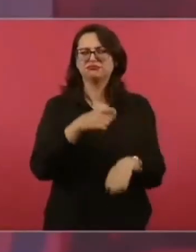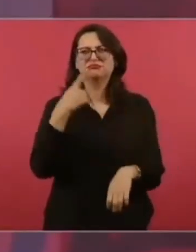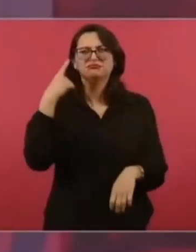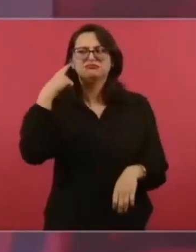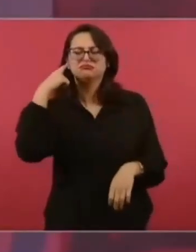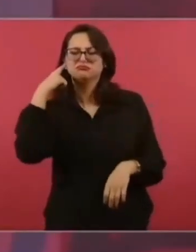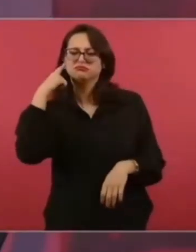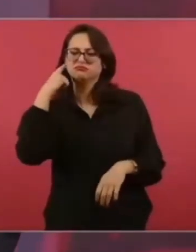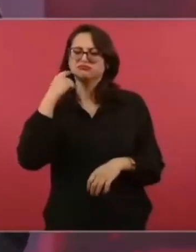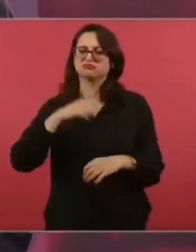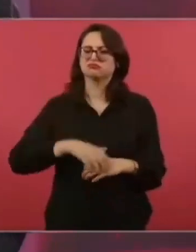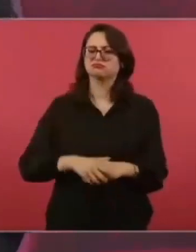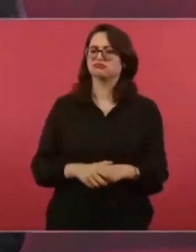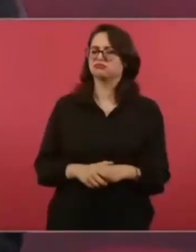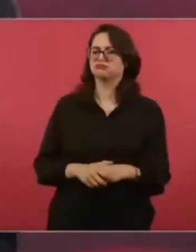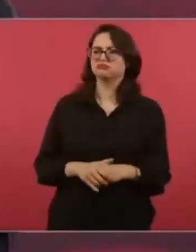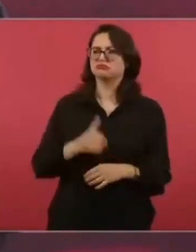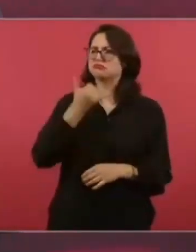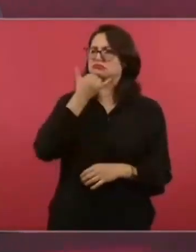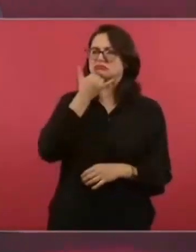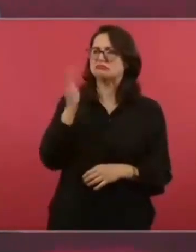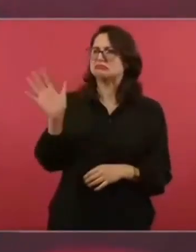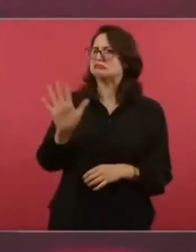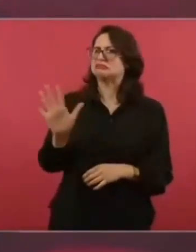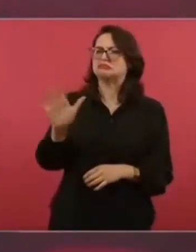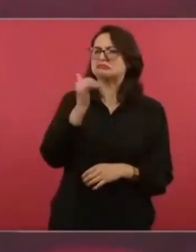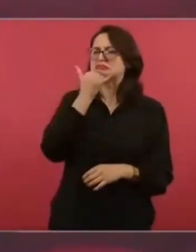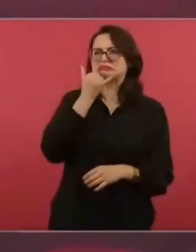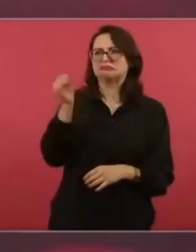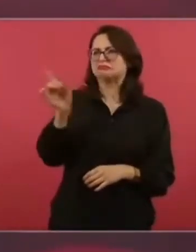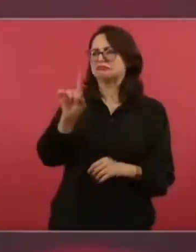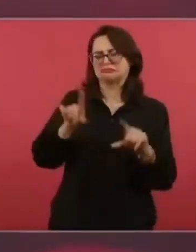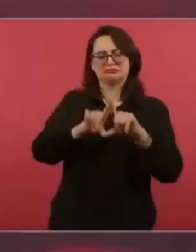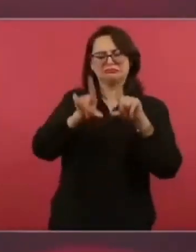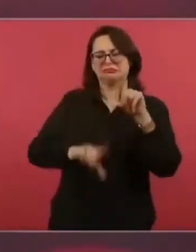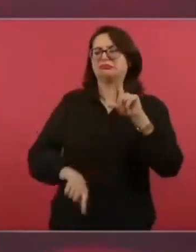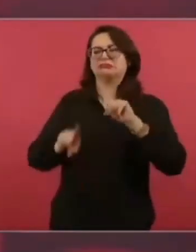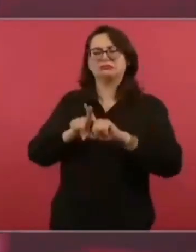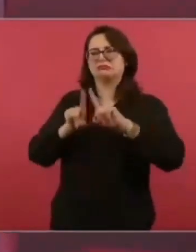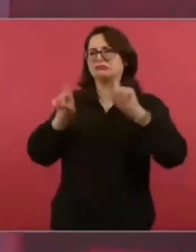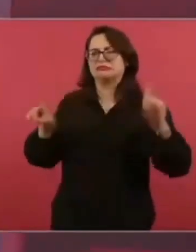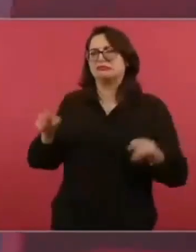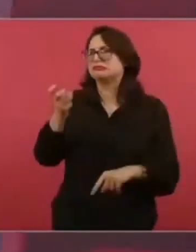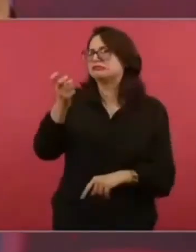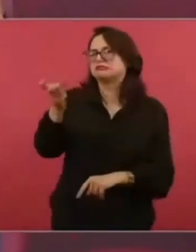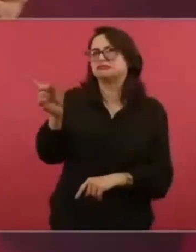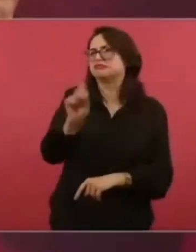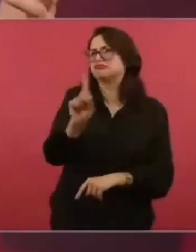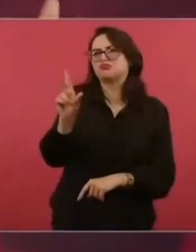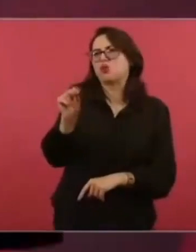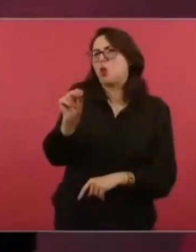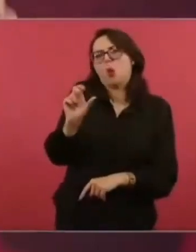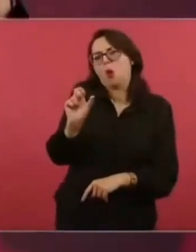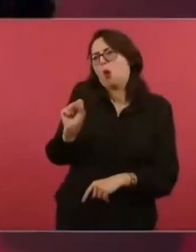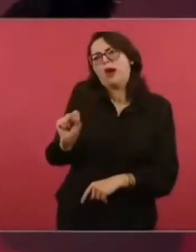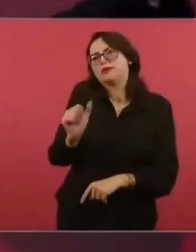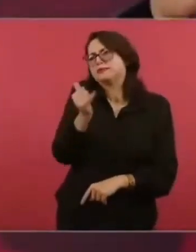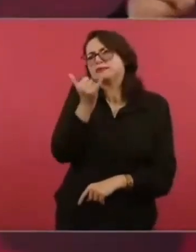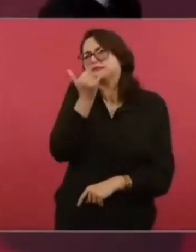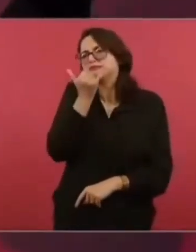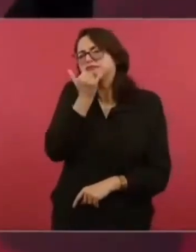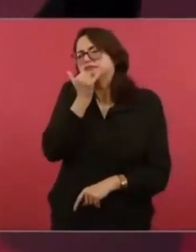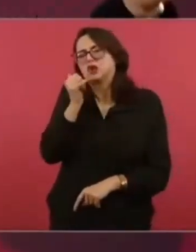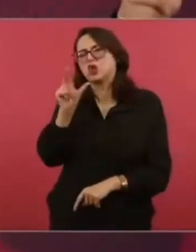Entonces me cuentan que se paran, pero he hecho un energúmen, porque el señor, un